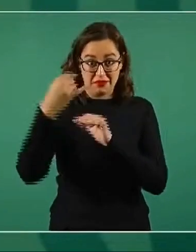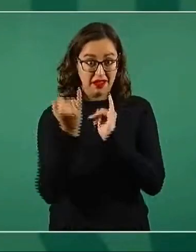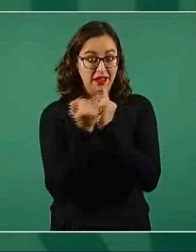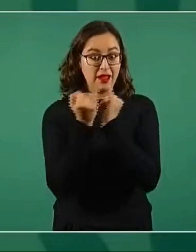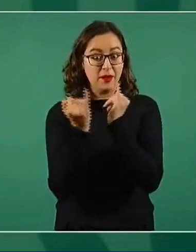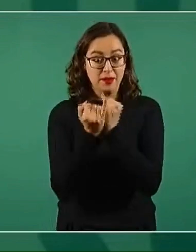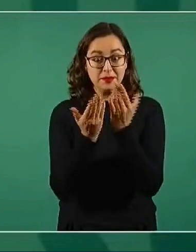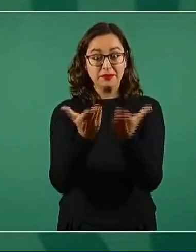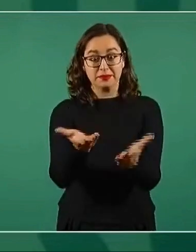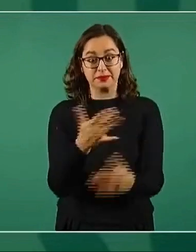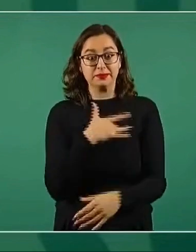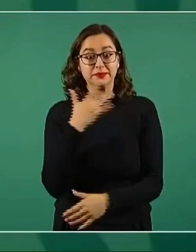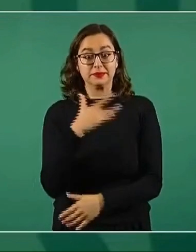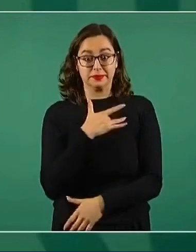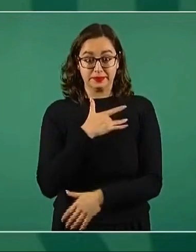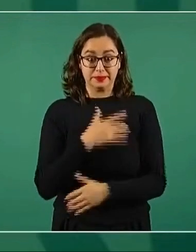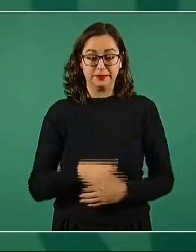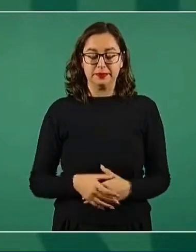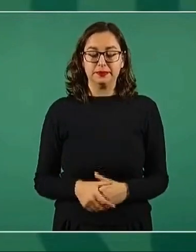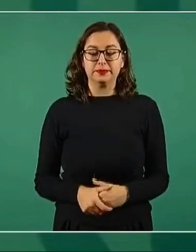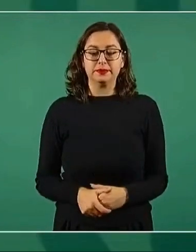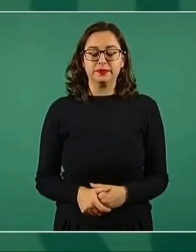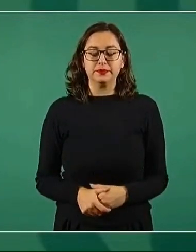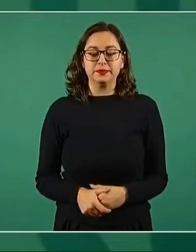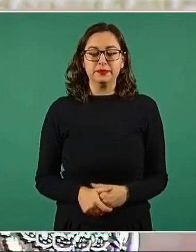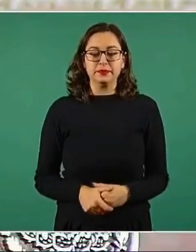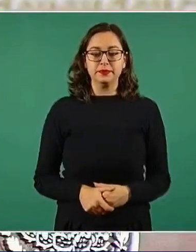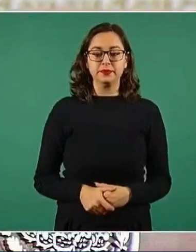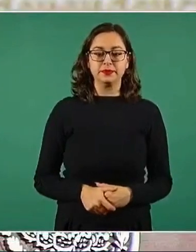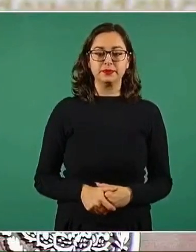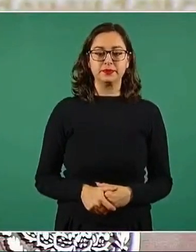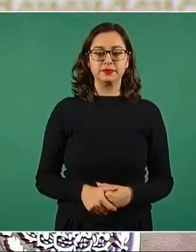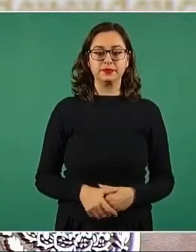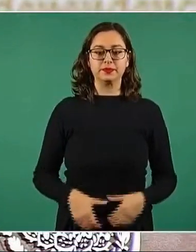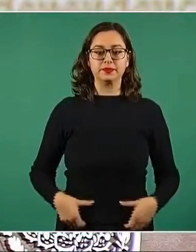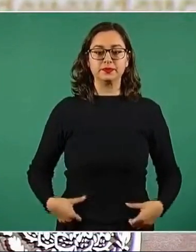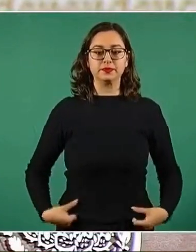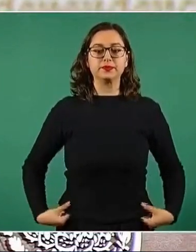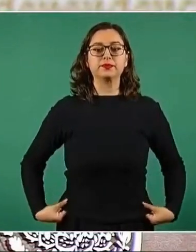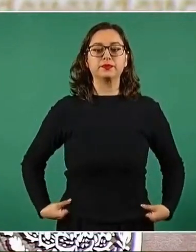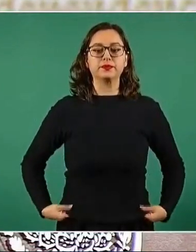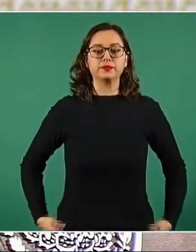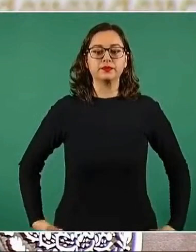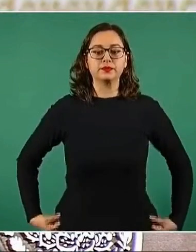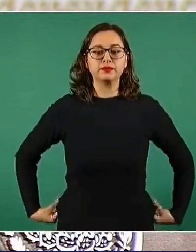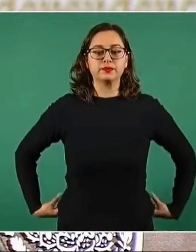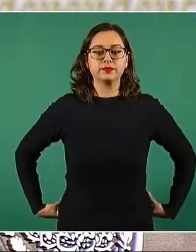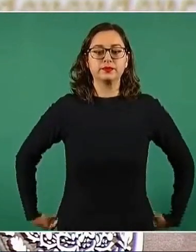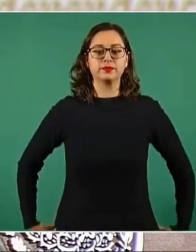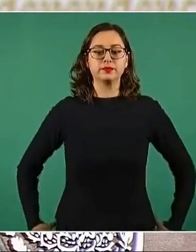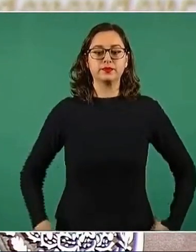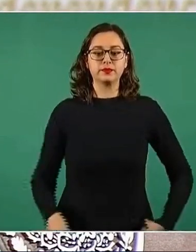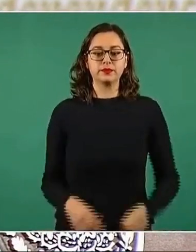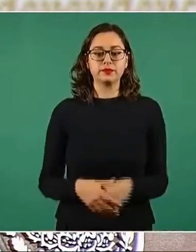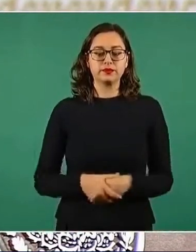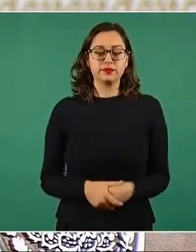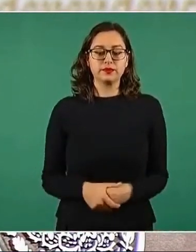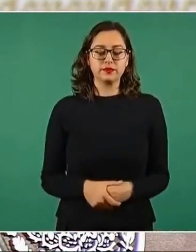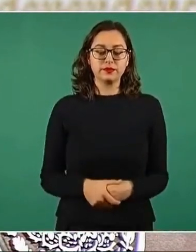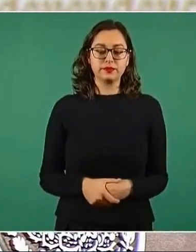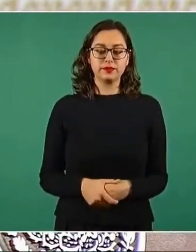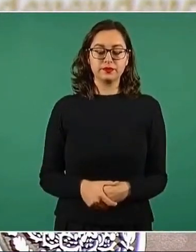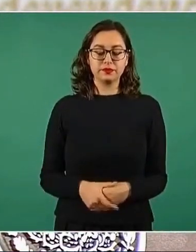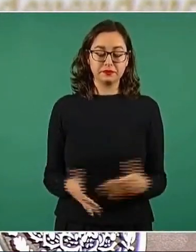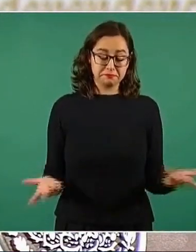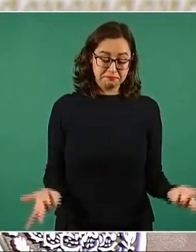lo ideológico, lo cierto es que está funcionando